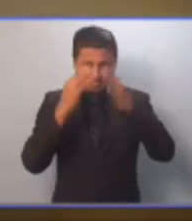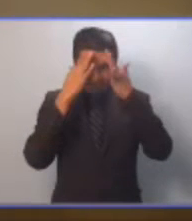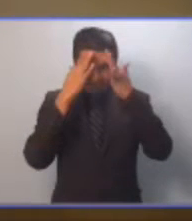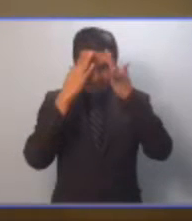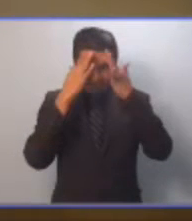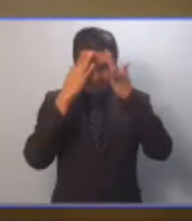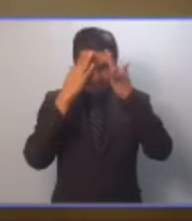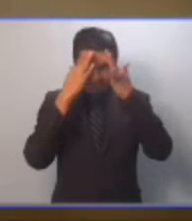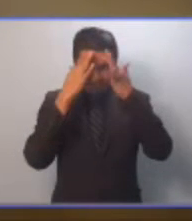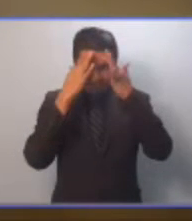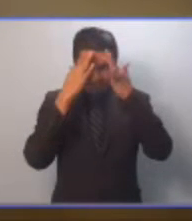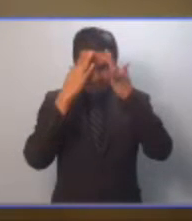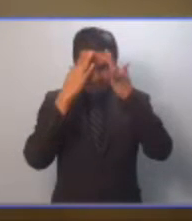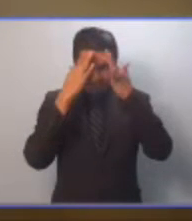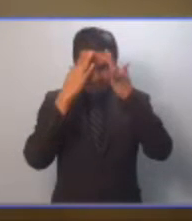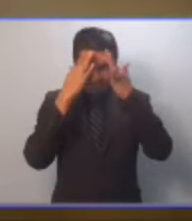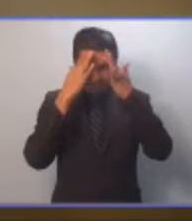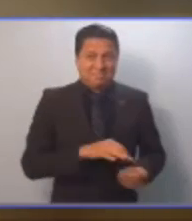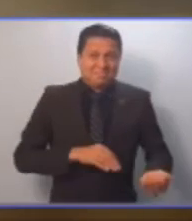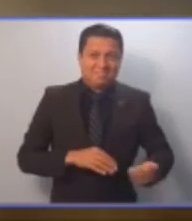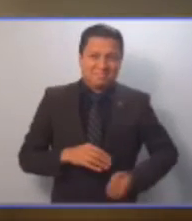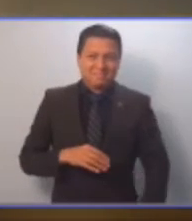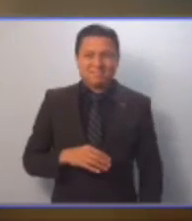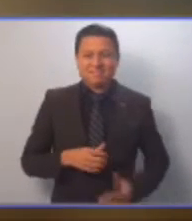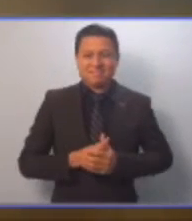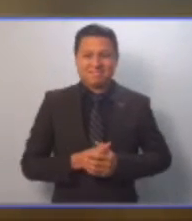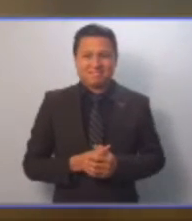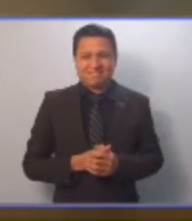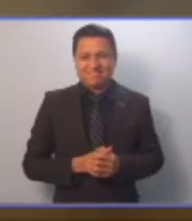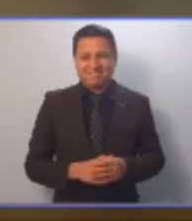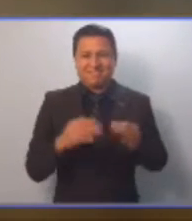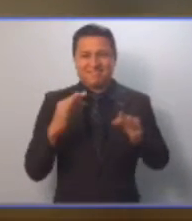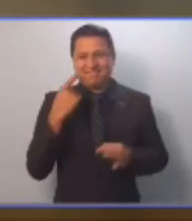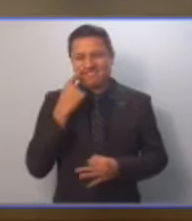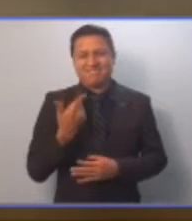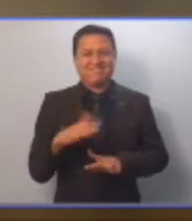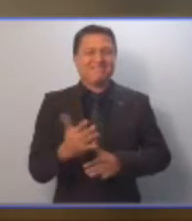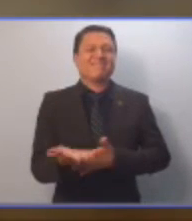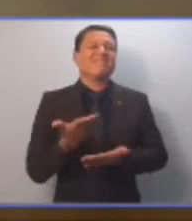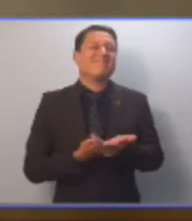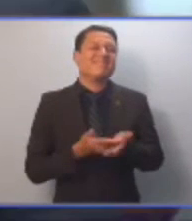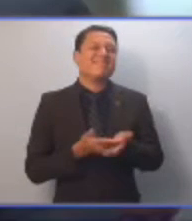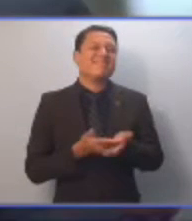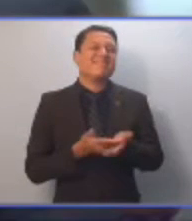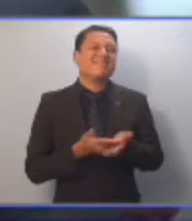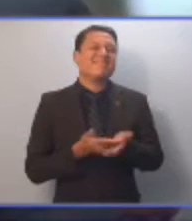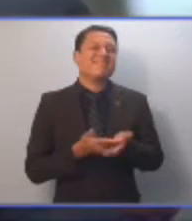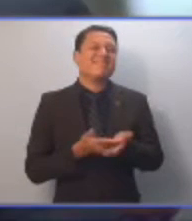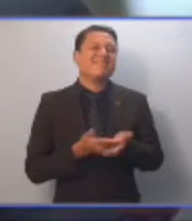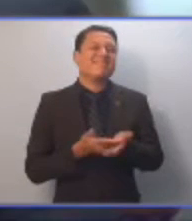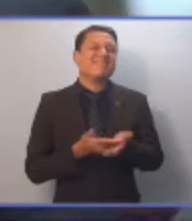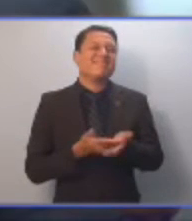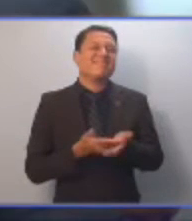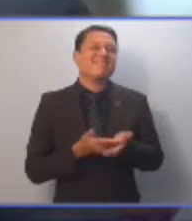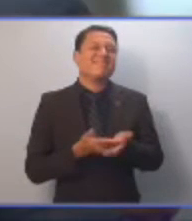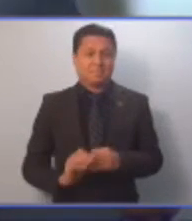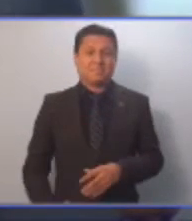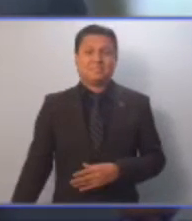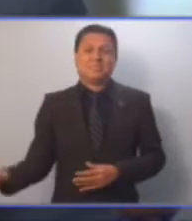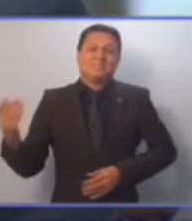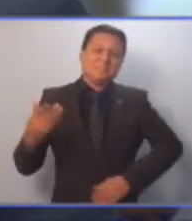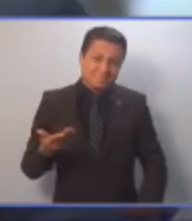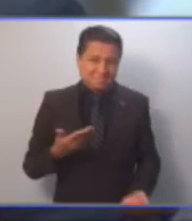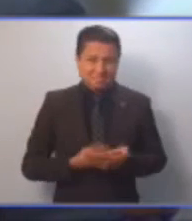archivo por haberse resuelto el fondo de lo solicitado con la aceptación parcial de las